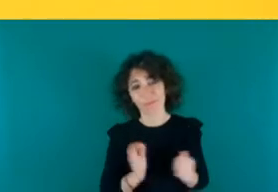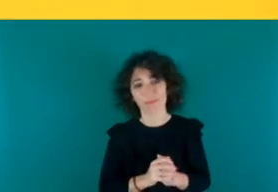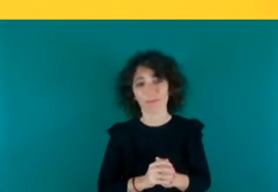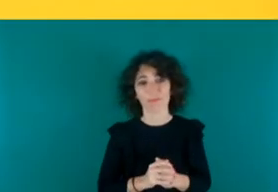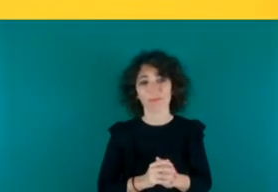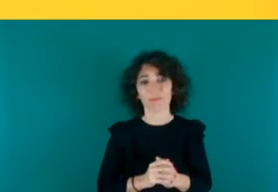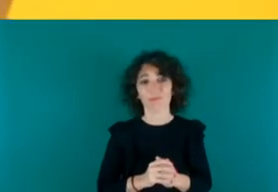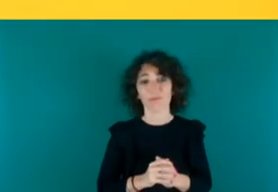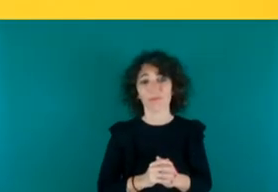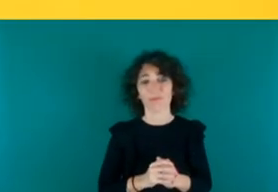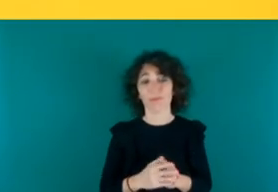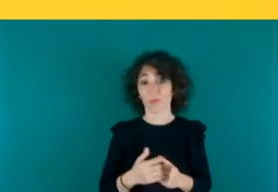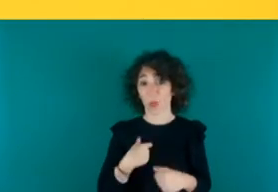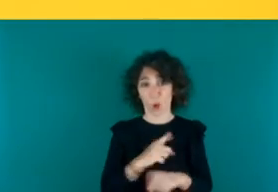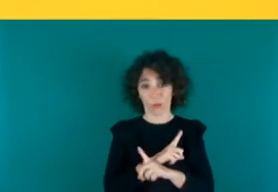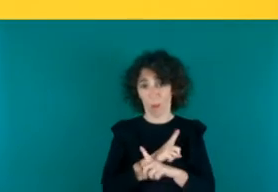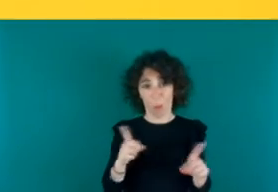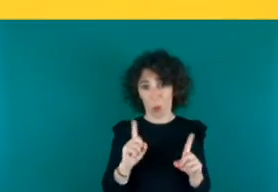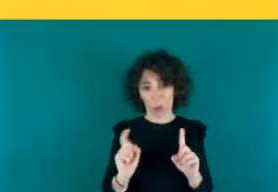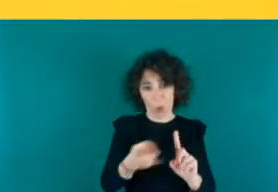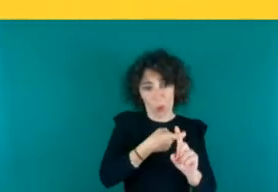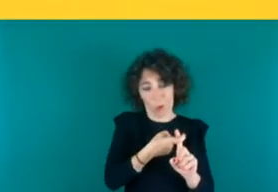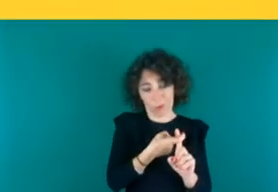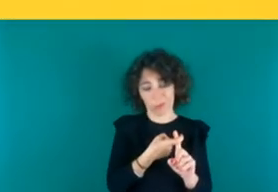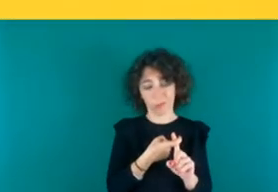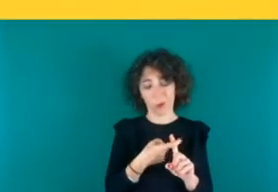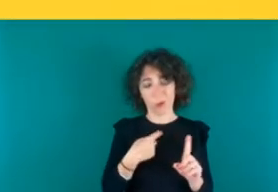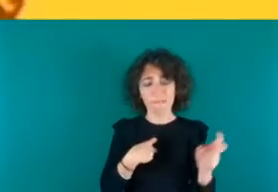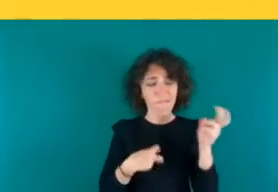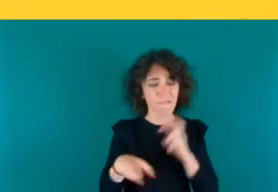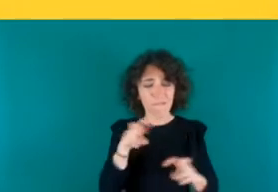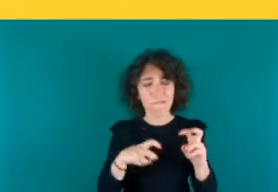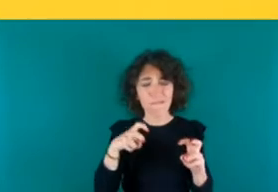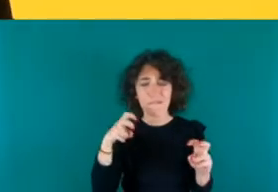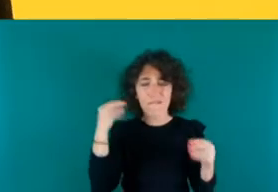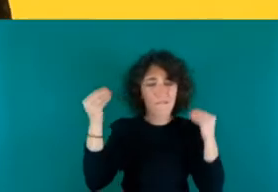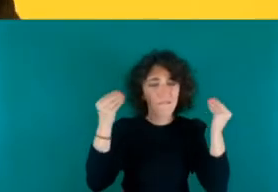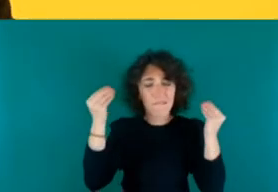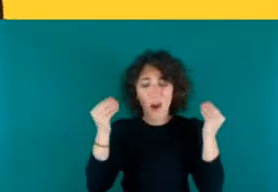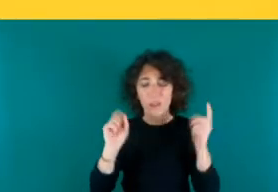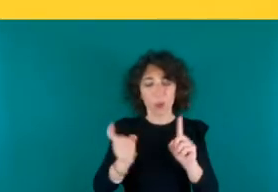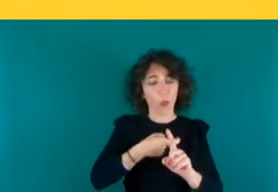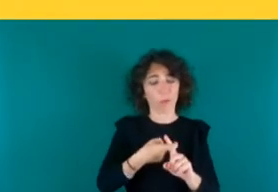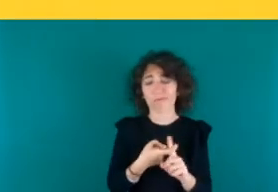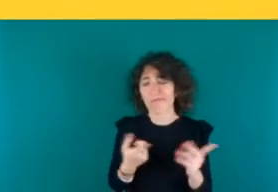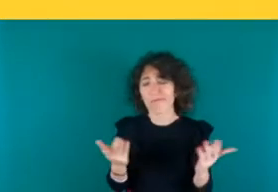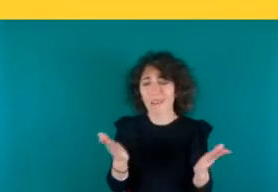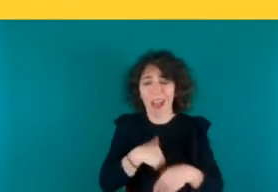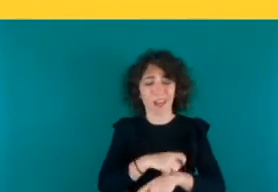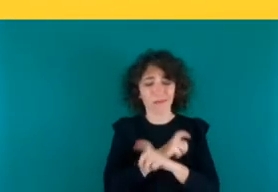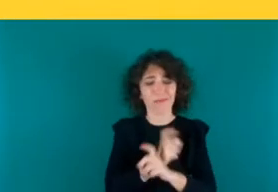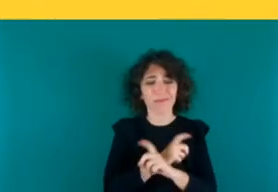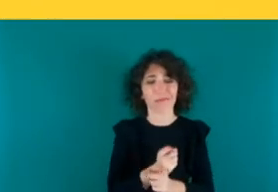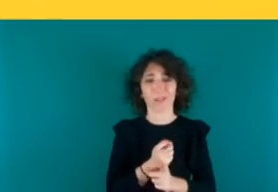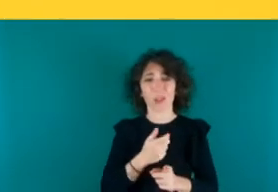Pues yo tampoco tengo una solución. Personalmente no encuentro la solución a este asunto. O sea, no me veo, no